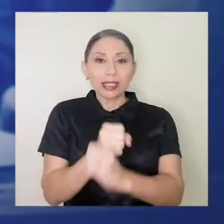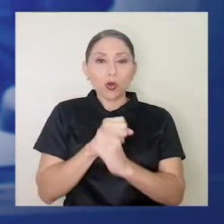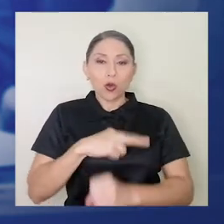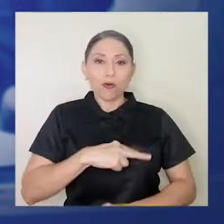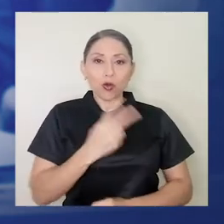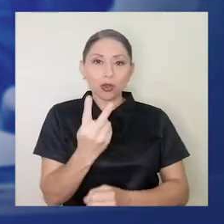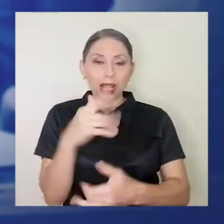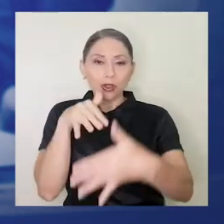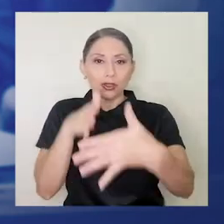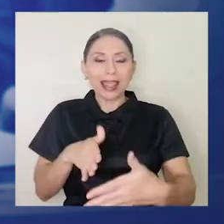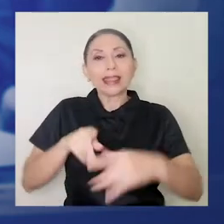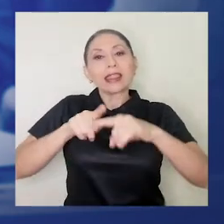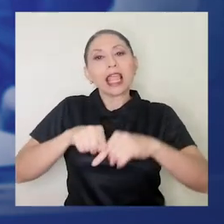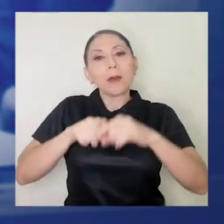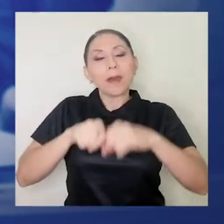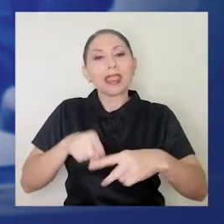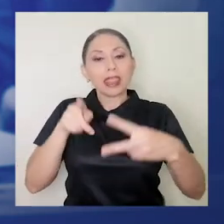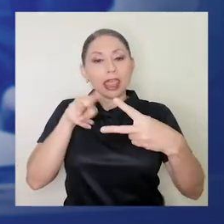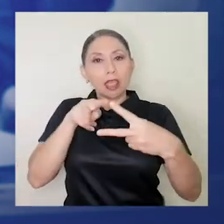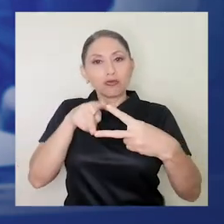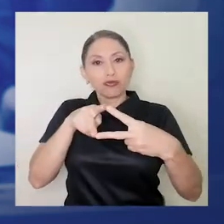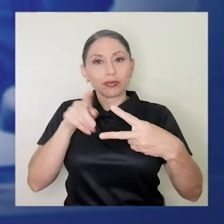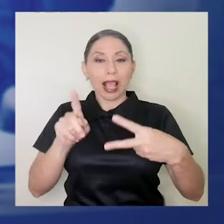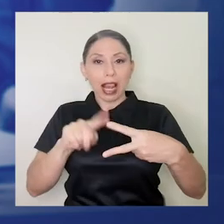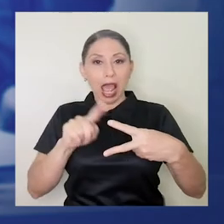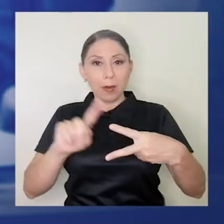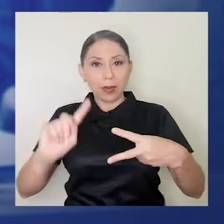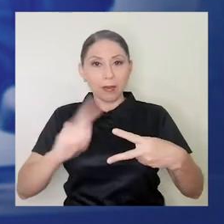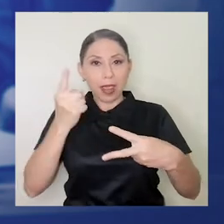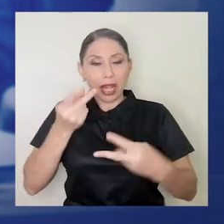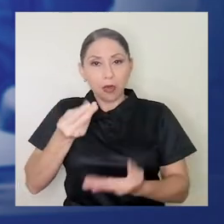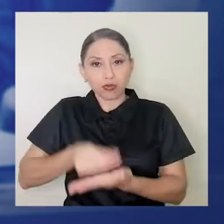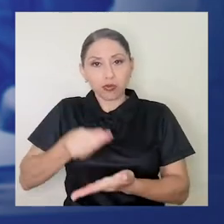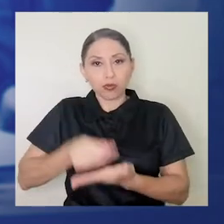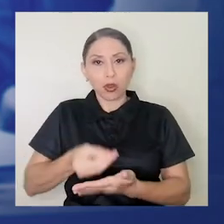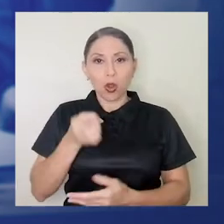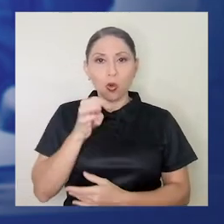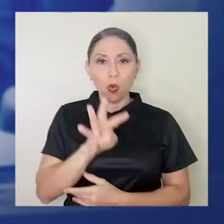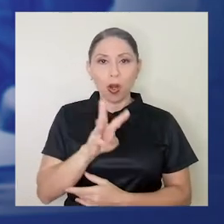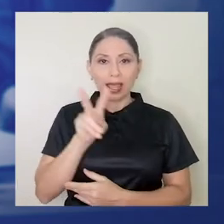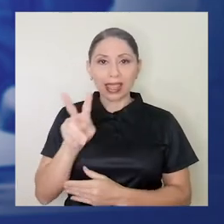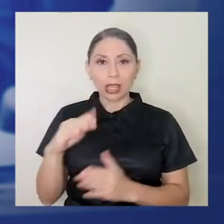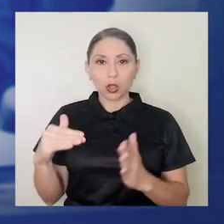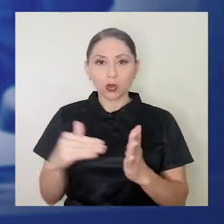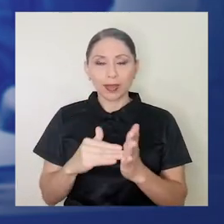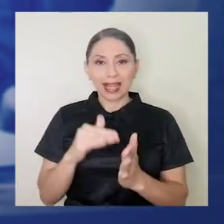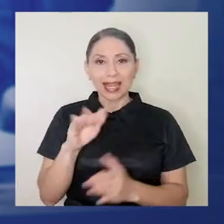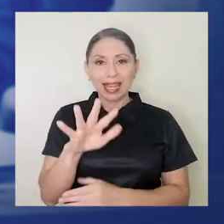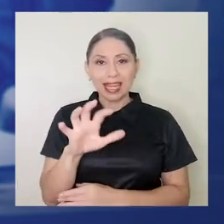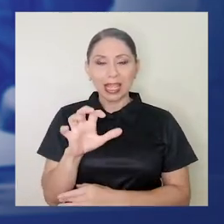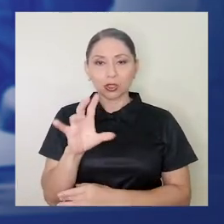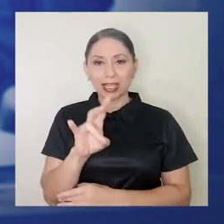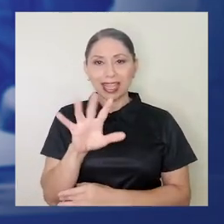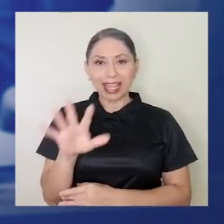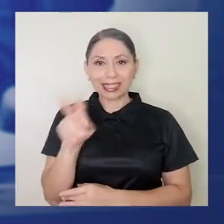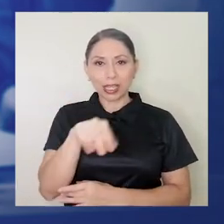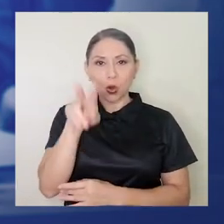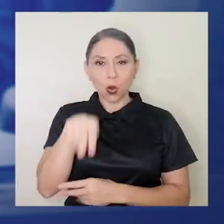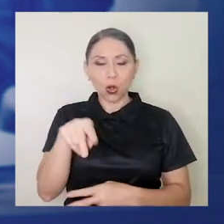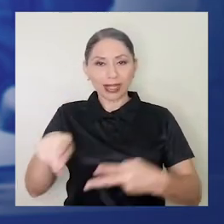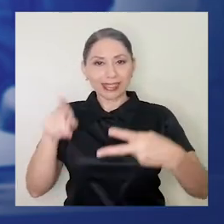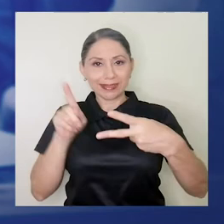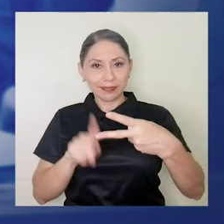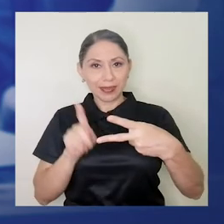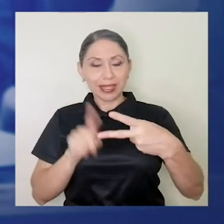estudiantil depende de la modalidad. La primera tiene un costo de 42.575 colones